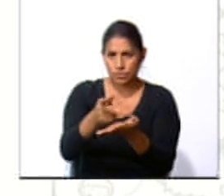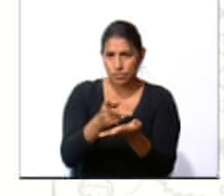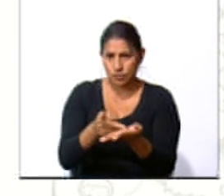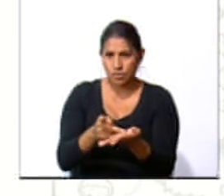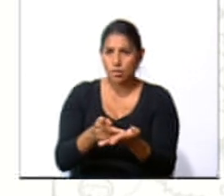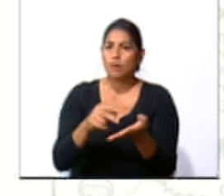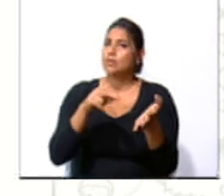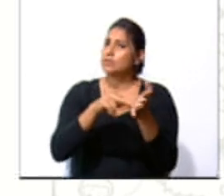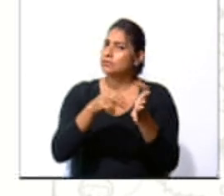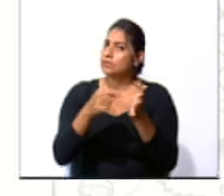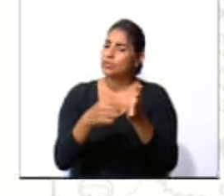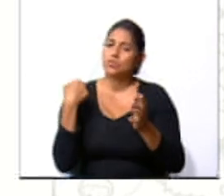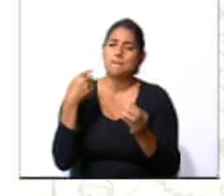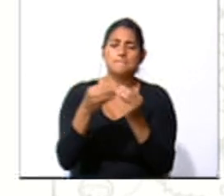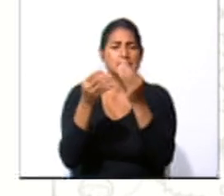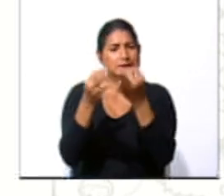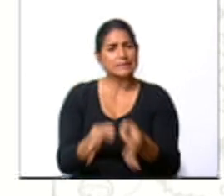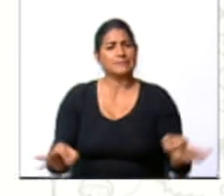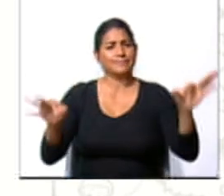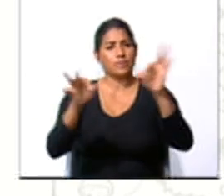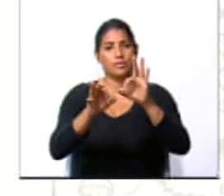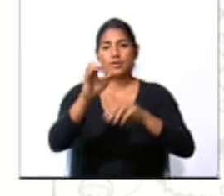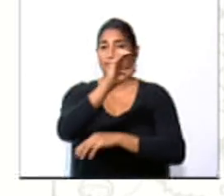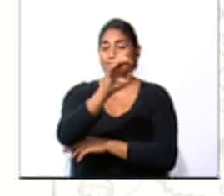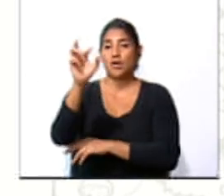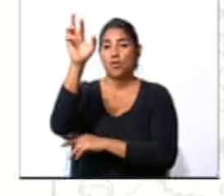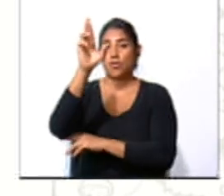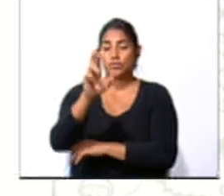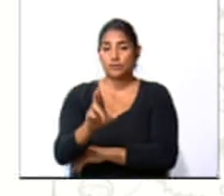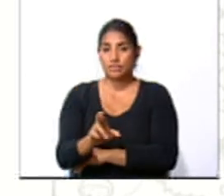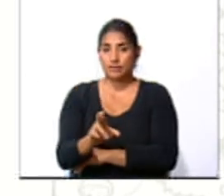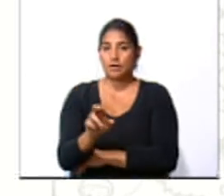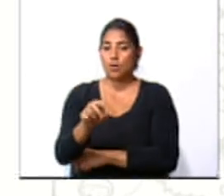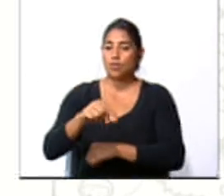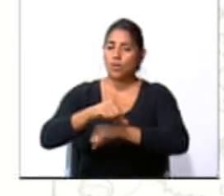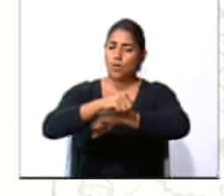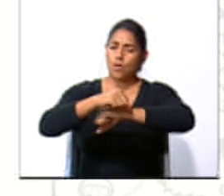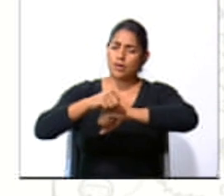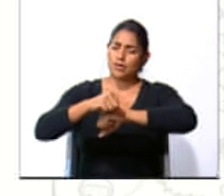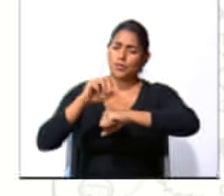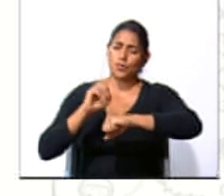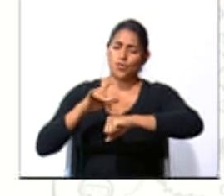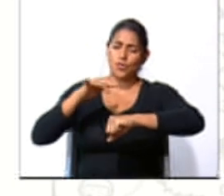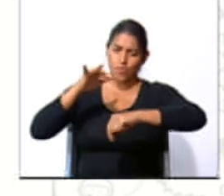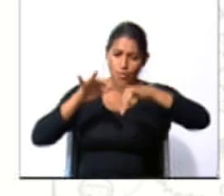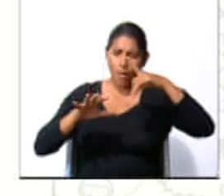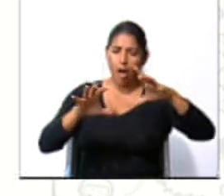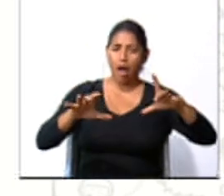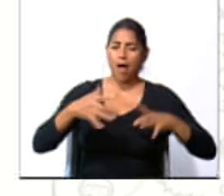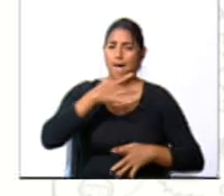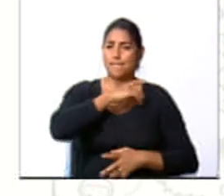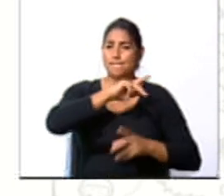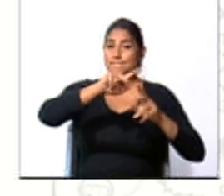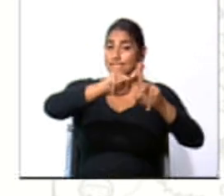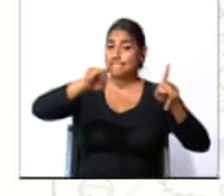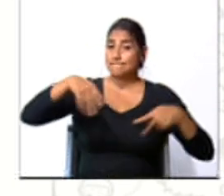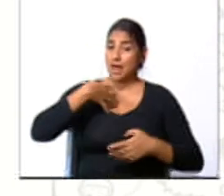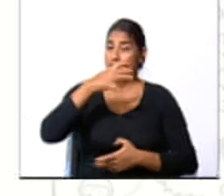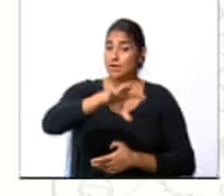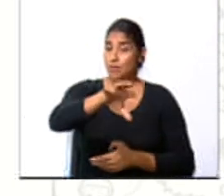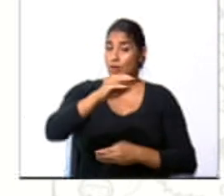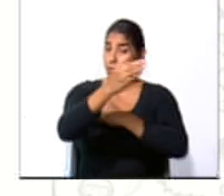considerado el más importante de Costa Rica, una joya arquitectónica y un patrimonio histórico de nuestro país.